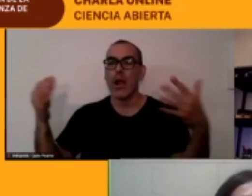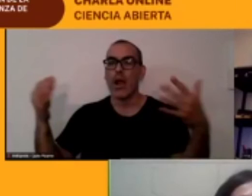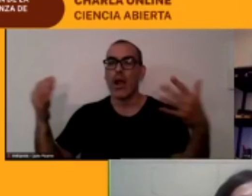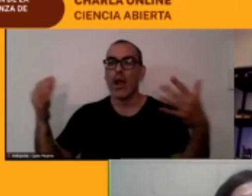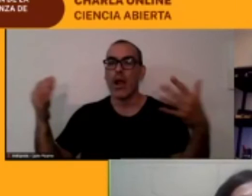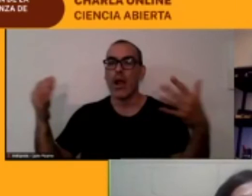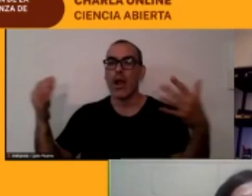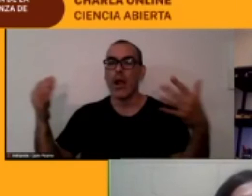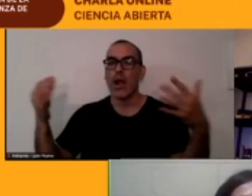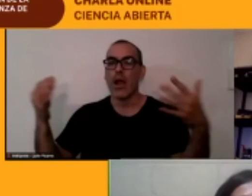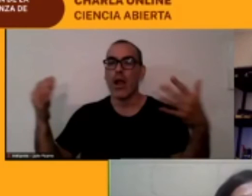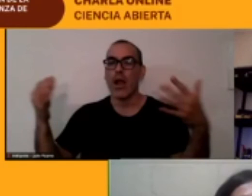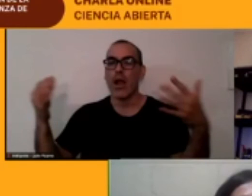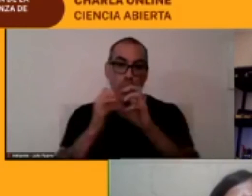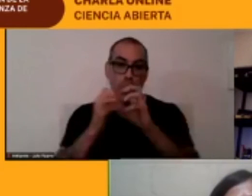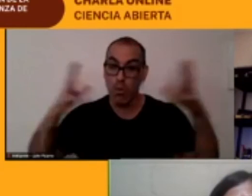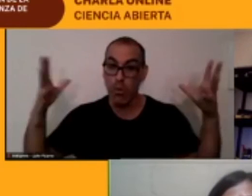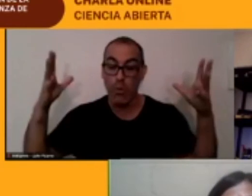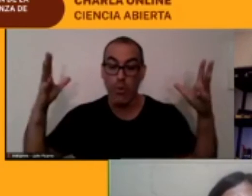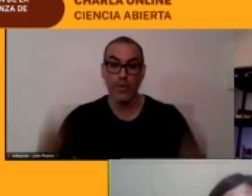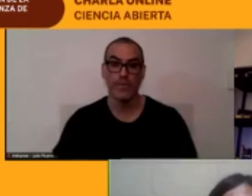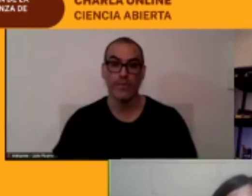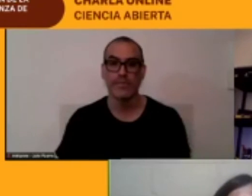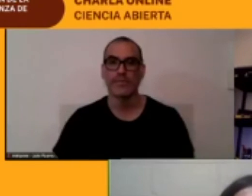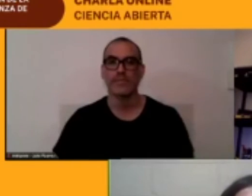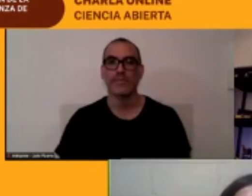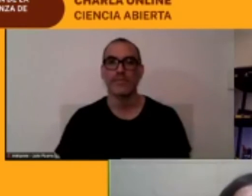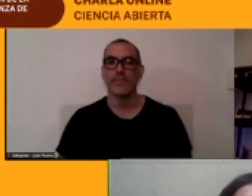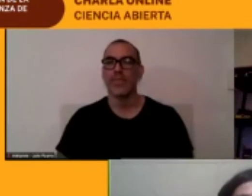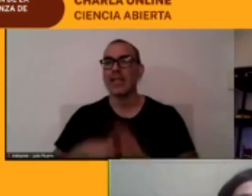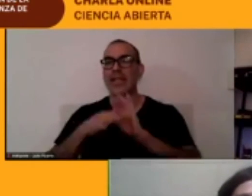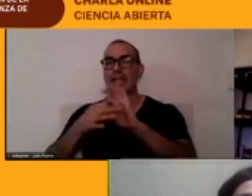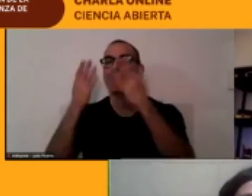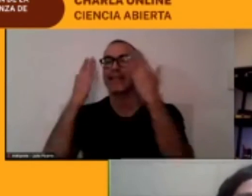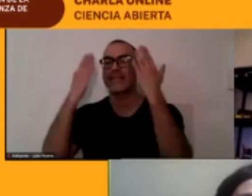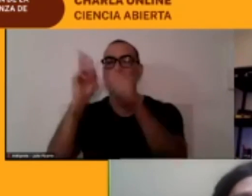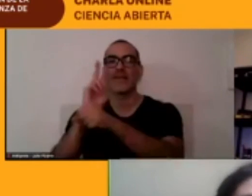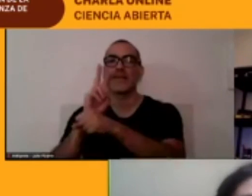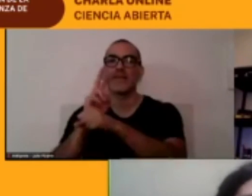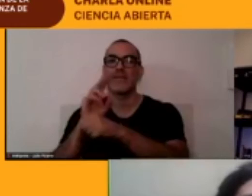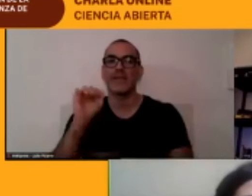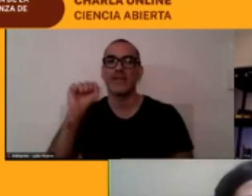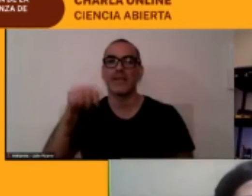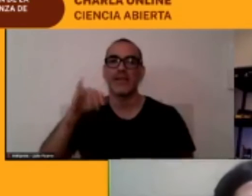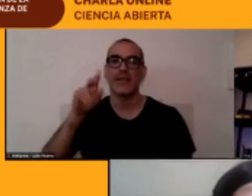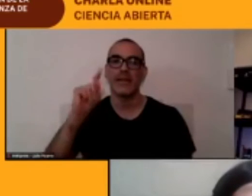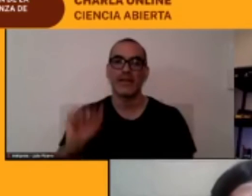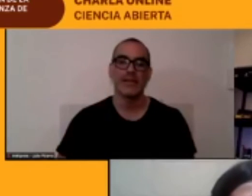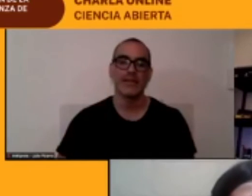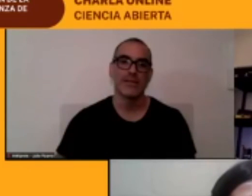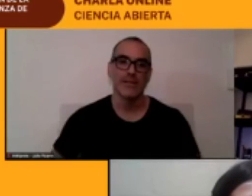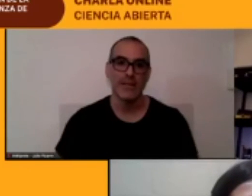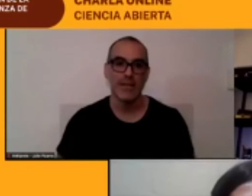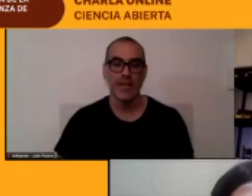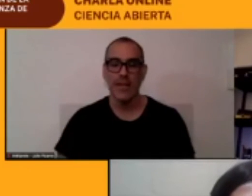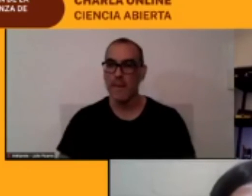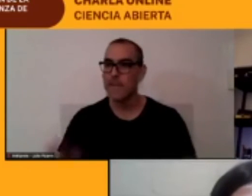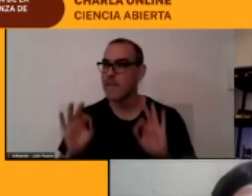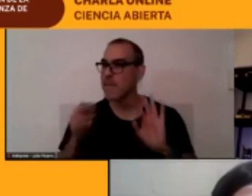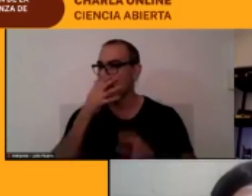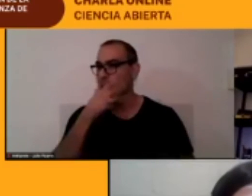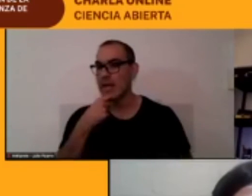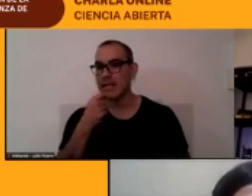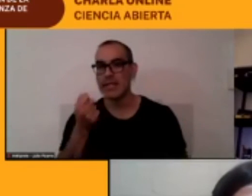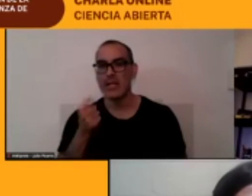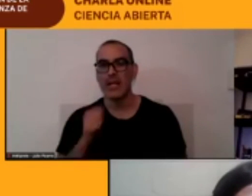Gustavo del padre Gustavo Le Page saludos profe Anita genial Melissa Miranda